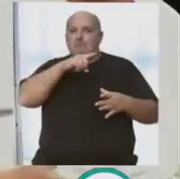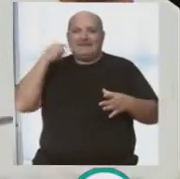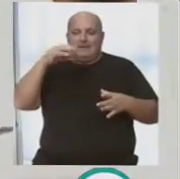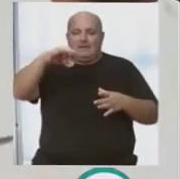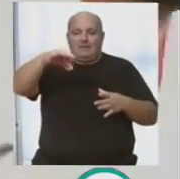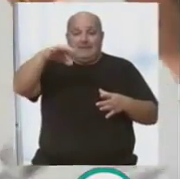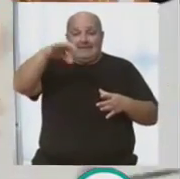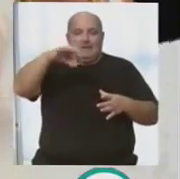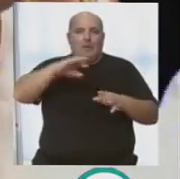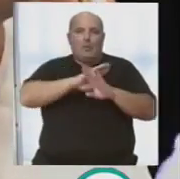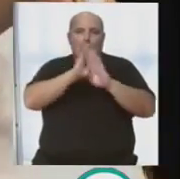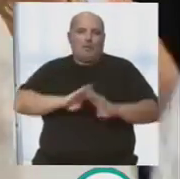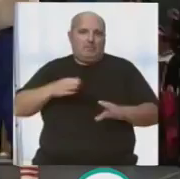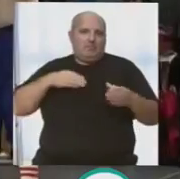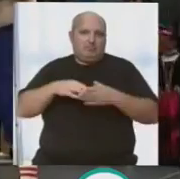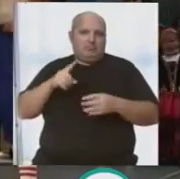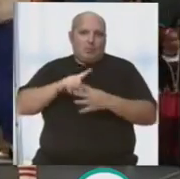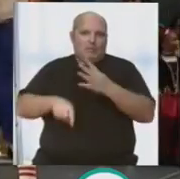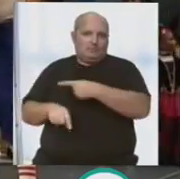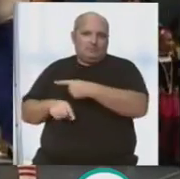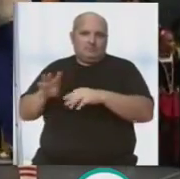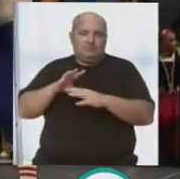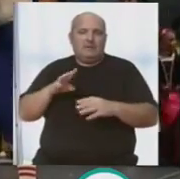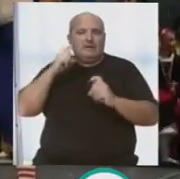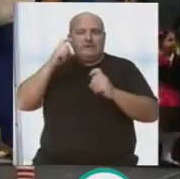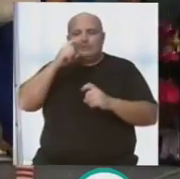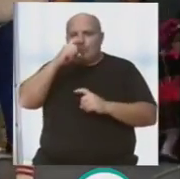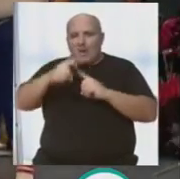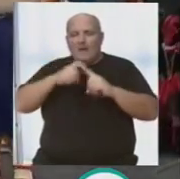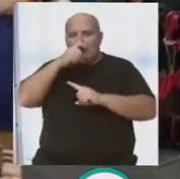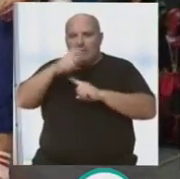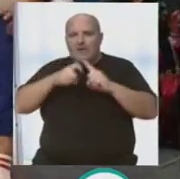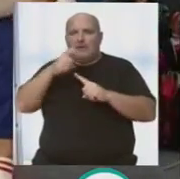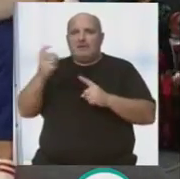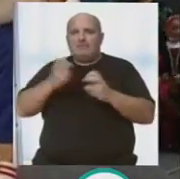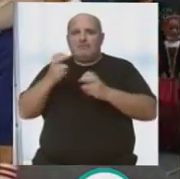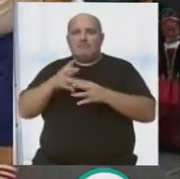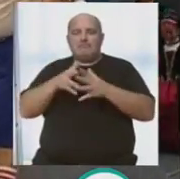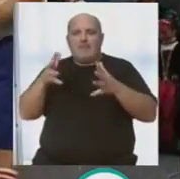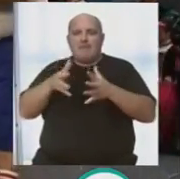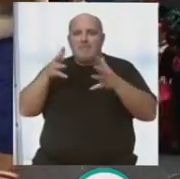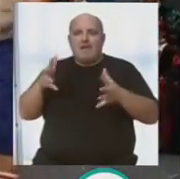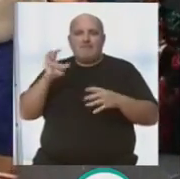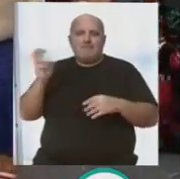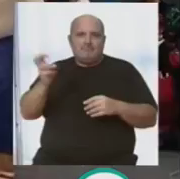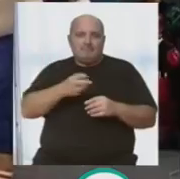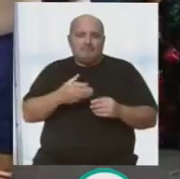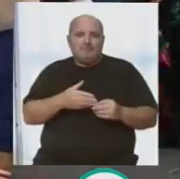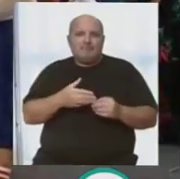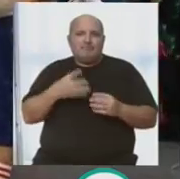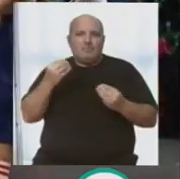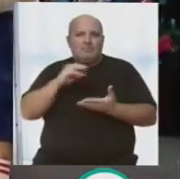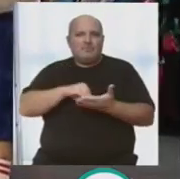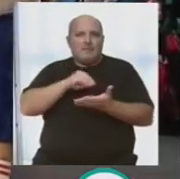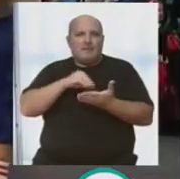martes de carnaval, que estamos intentando que otros años se haga todavía mucho más amplio y muchísimo más. es que son muchos